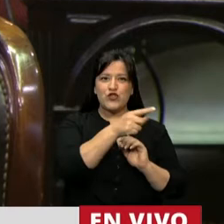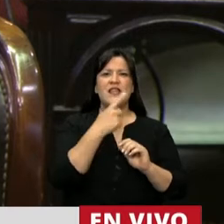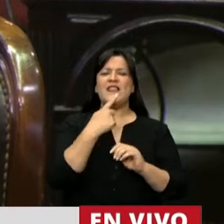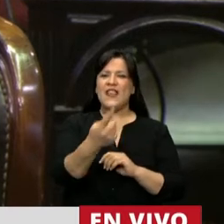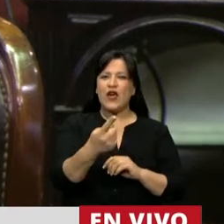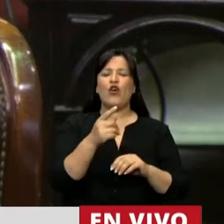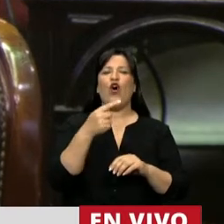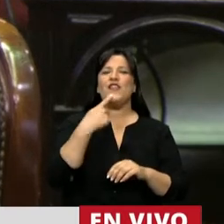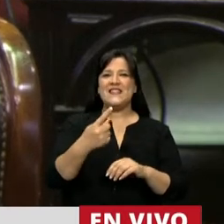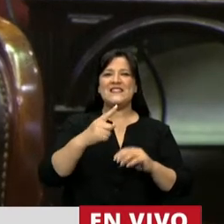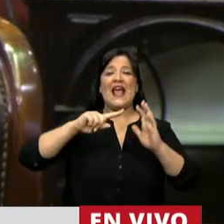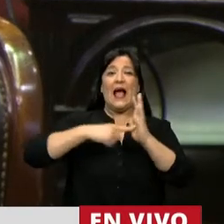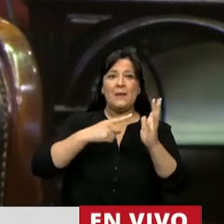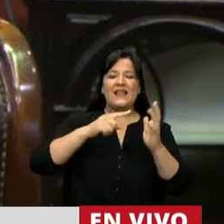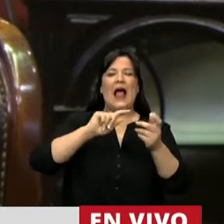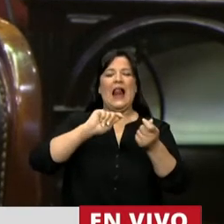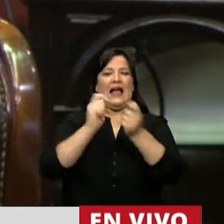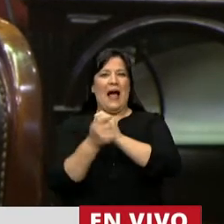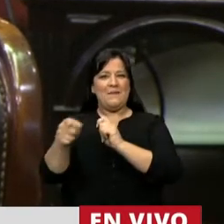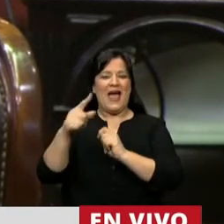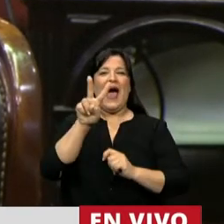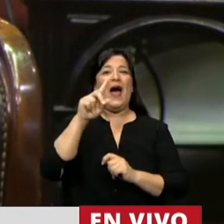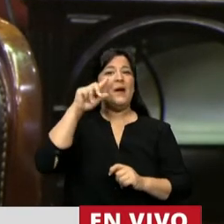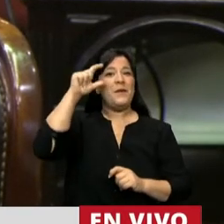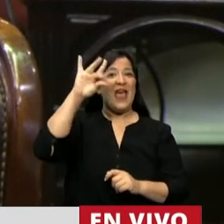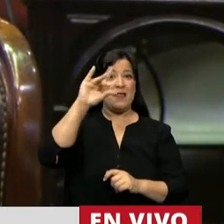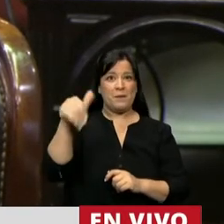objetivos de trasladar la capital a Viedma era descentralizar,